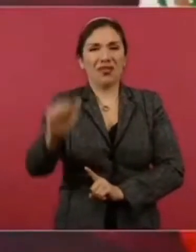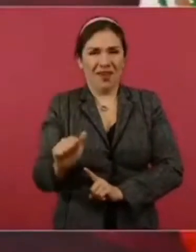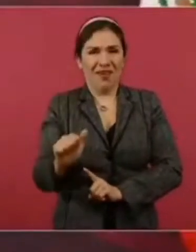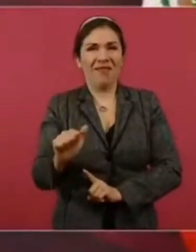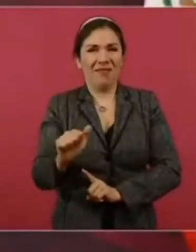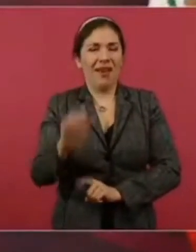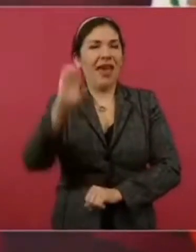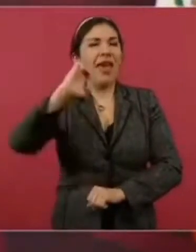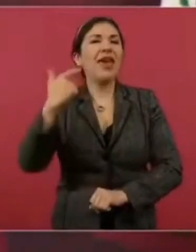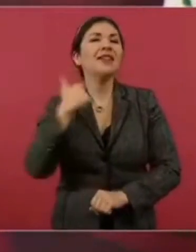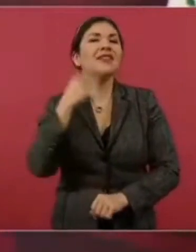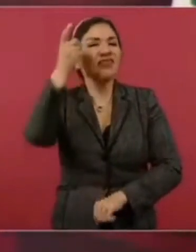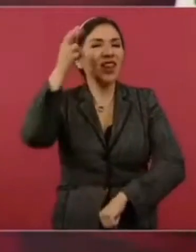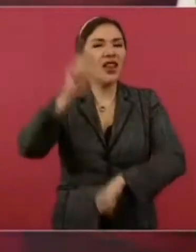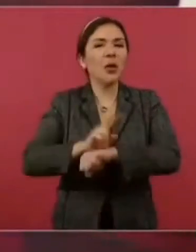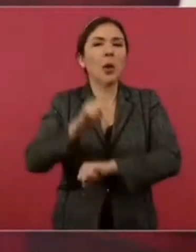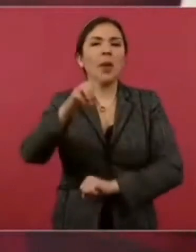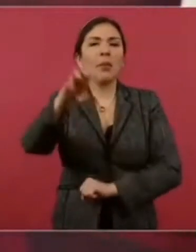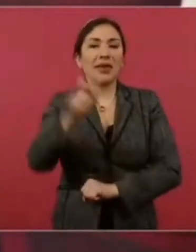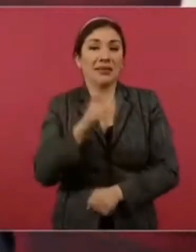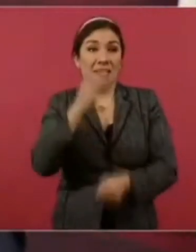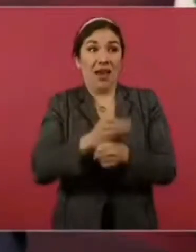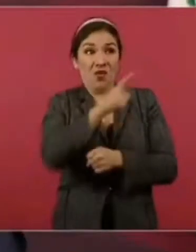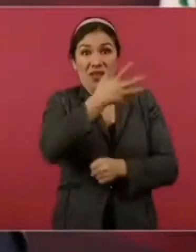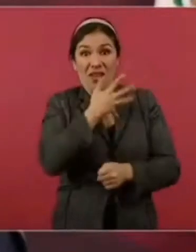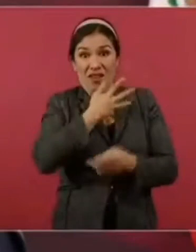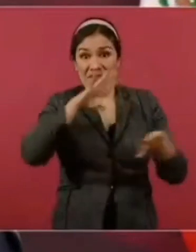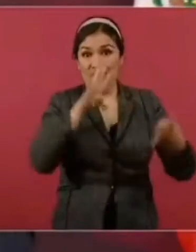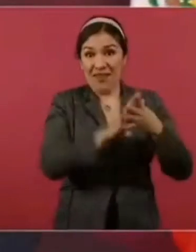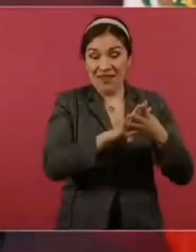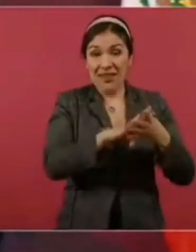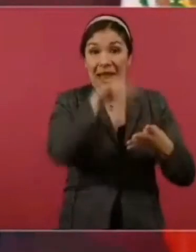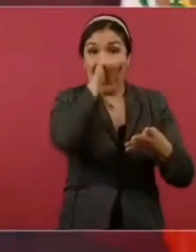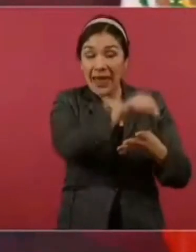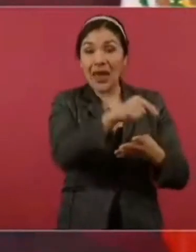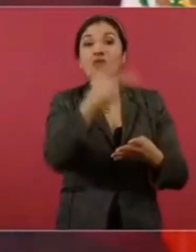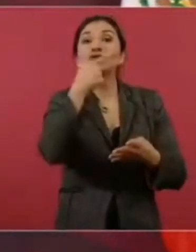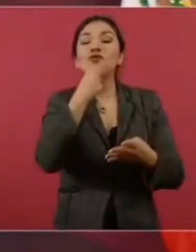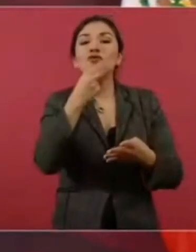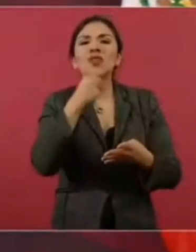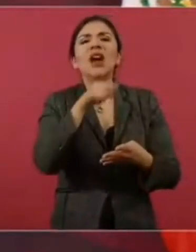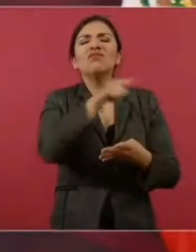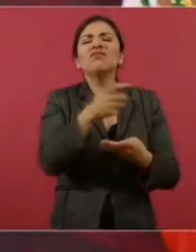director de Pemex que está detenido buscando